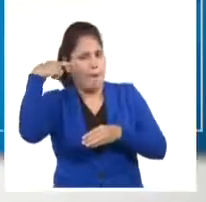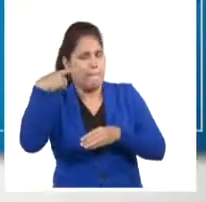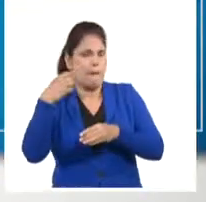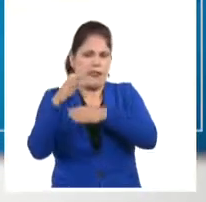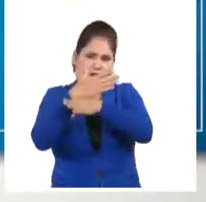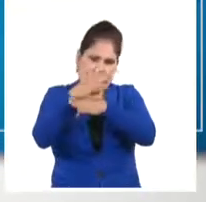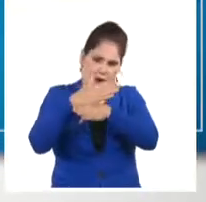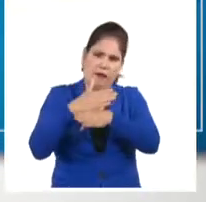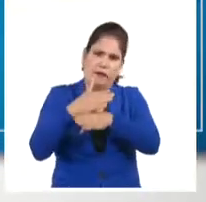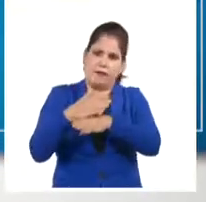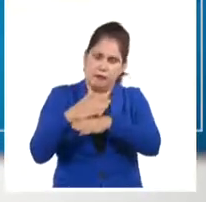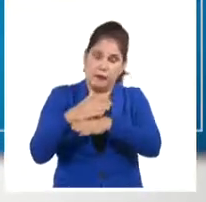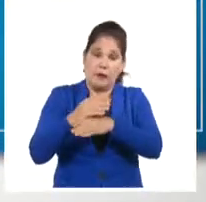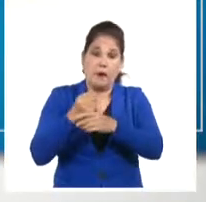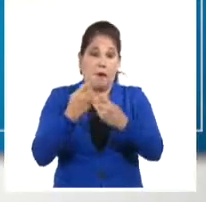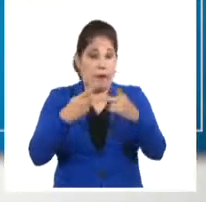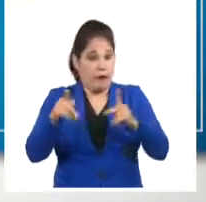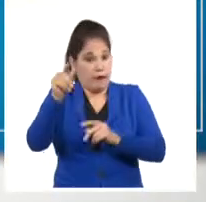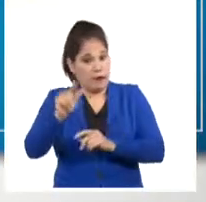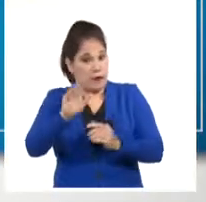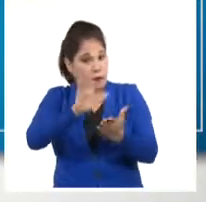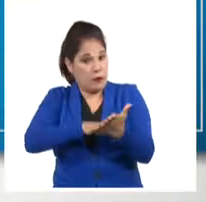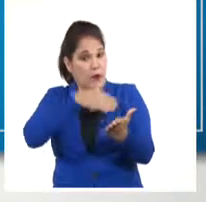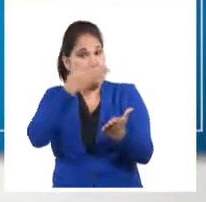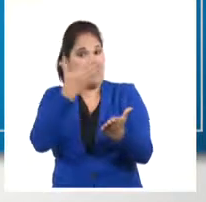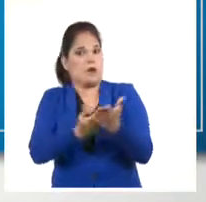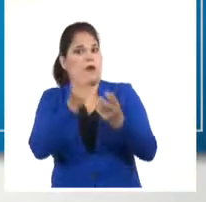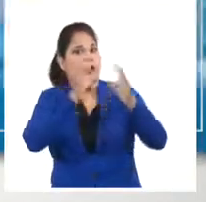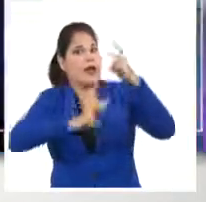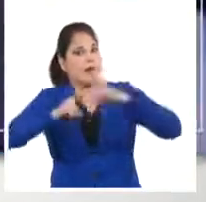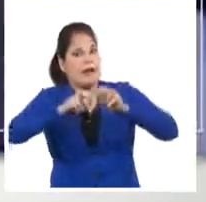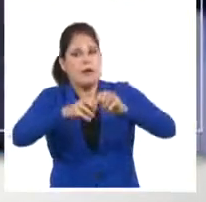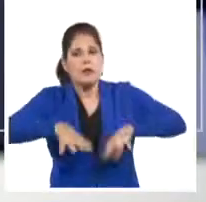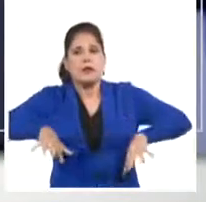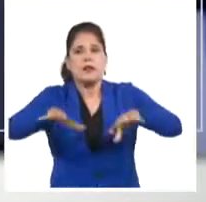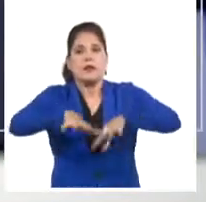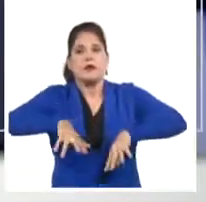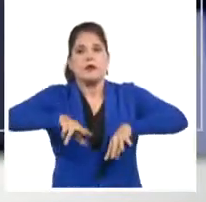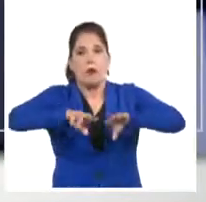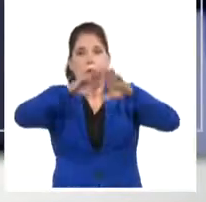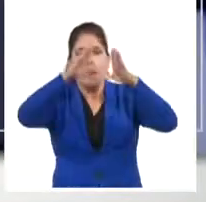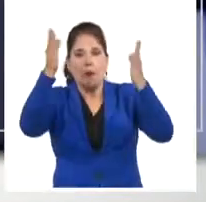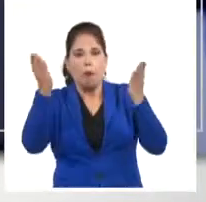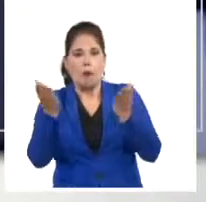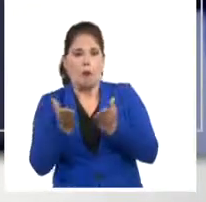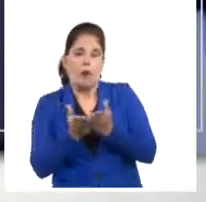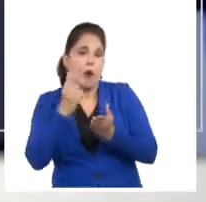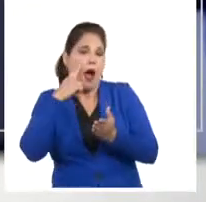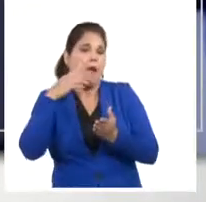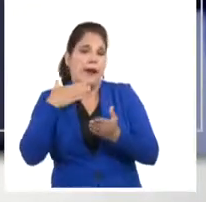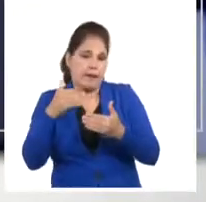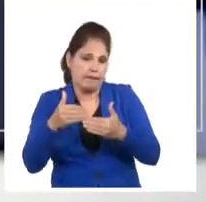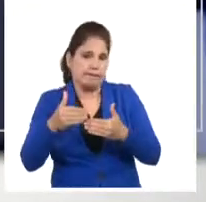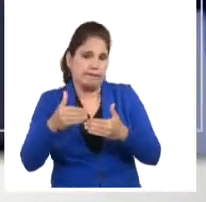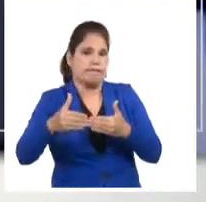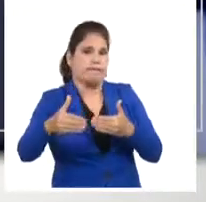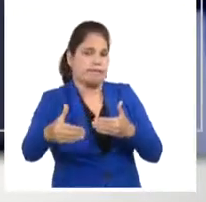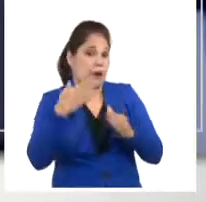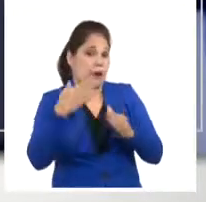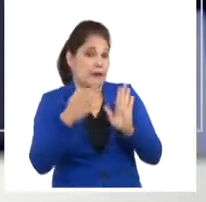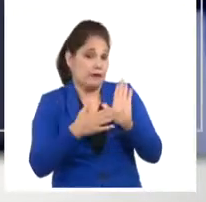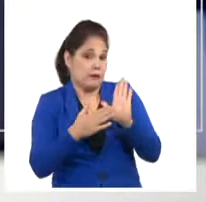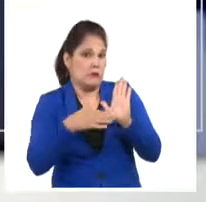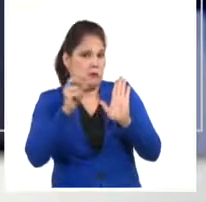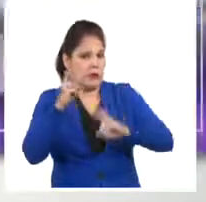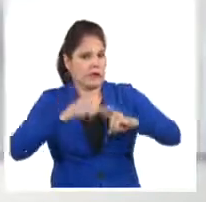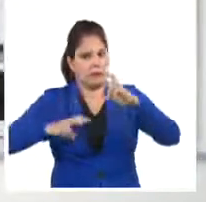cualquier forma, los expertos propusieron reevaluar la situación sanitaria en algunas semanas a partir de nuevas evidencias